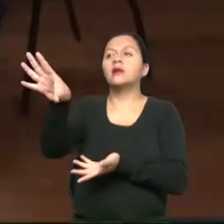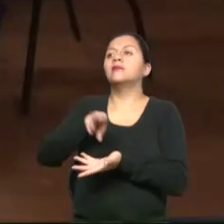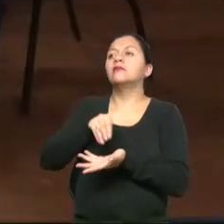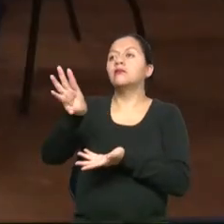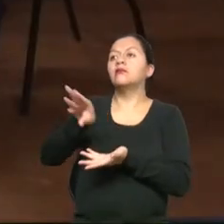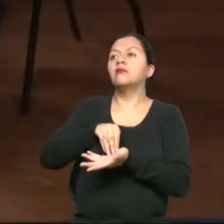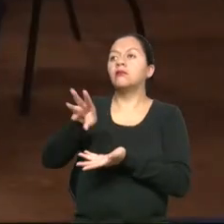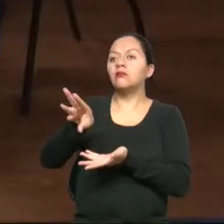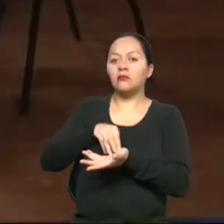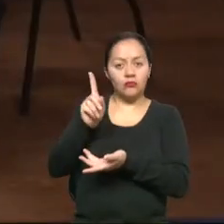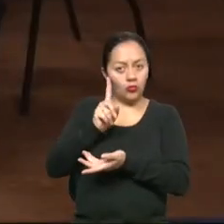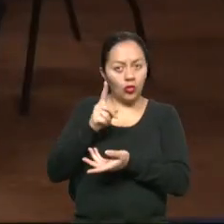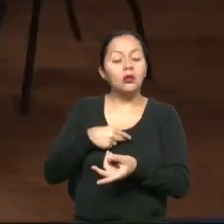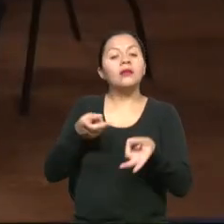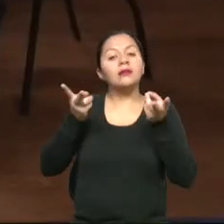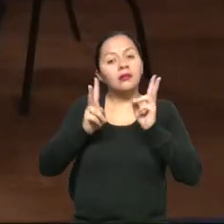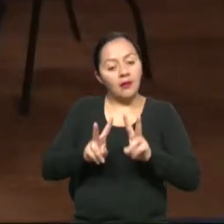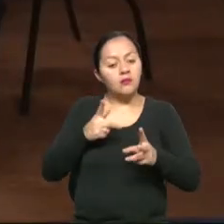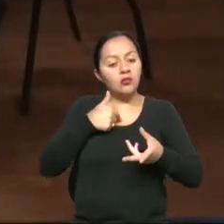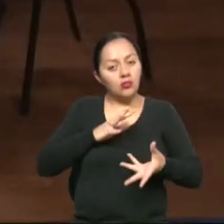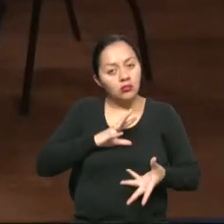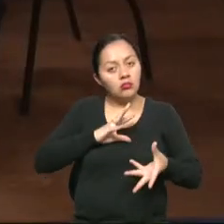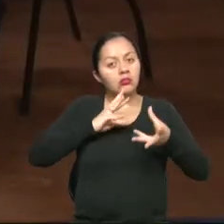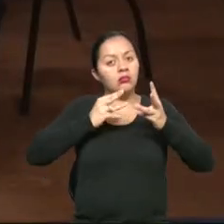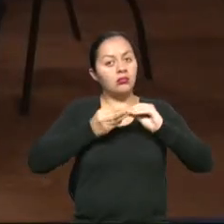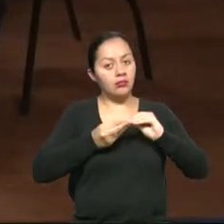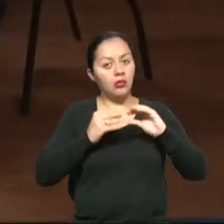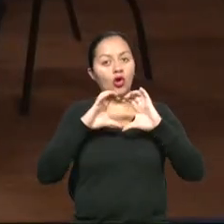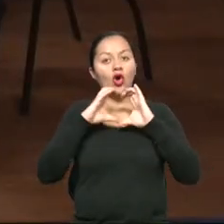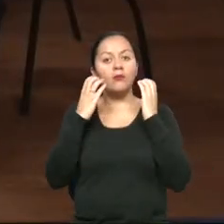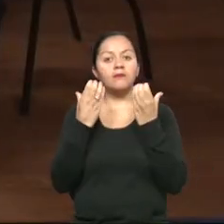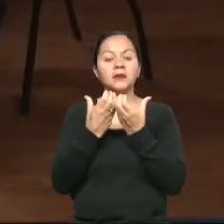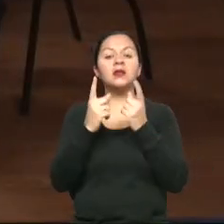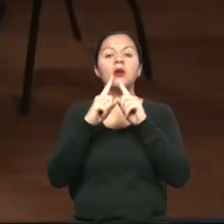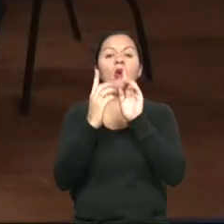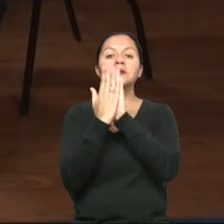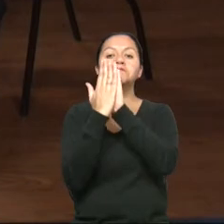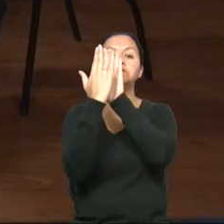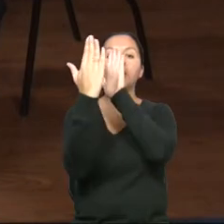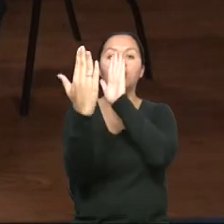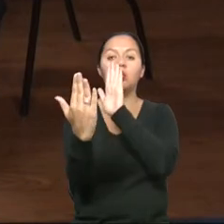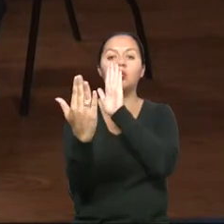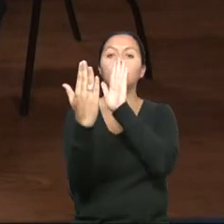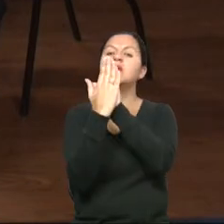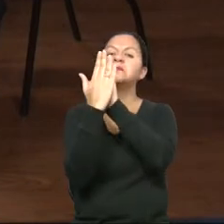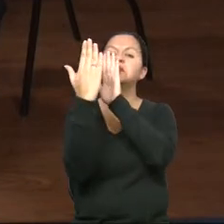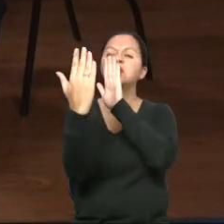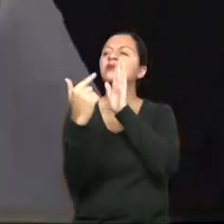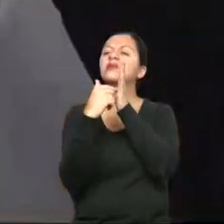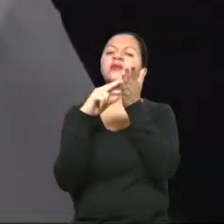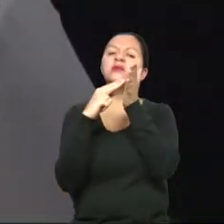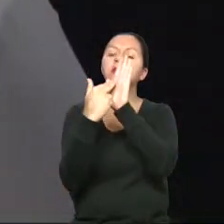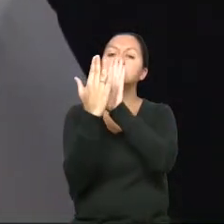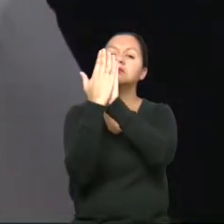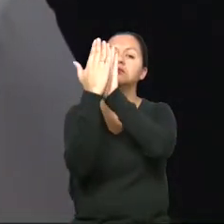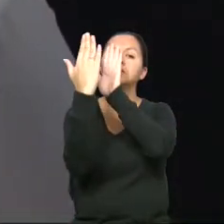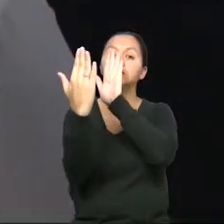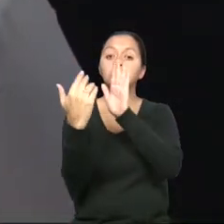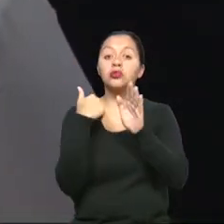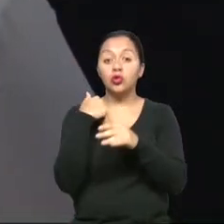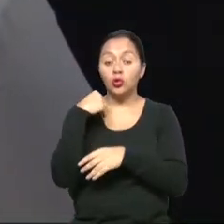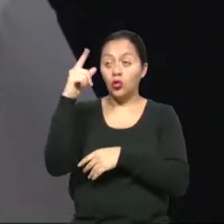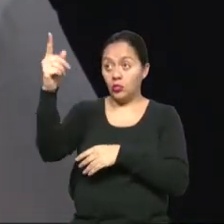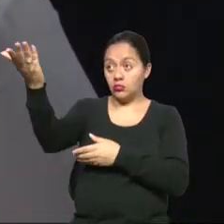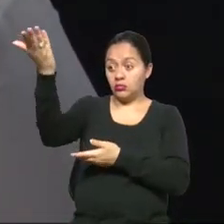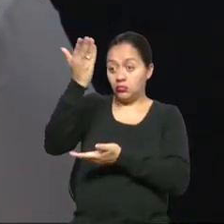también yo lo que quiero es que a través de lo que se conoce como comités de espejos, nosotros tengamos la posibilidad de dar nuestros criterios antes de que una